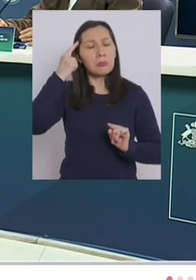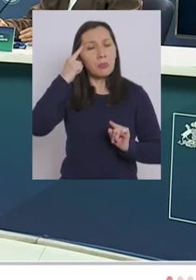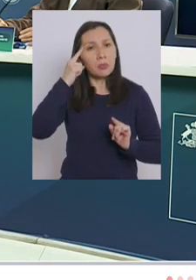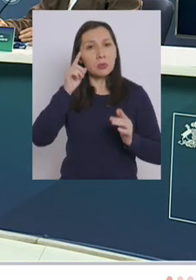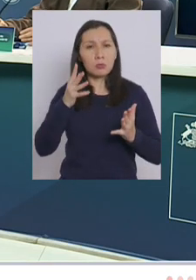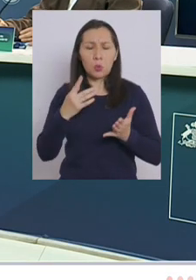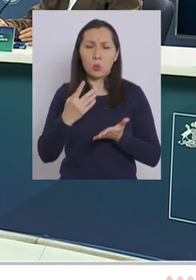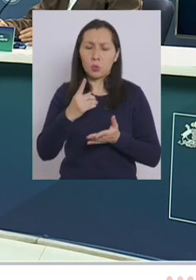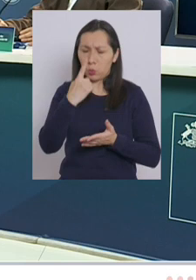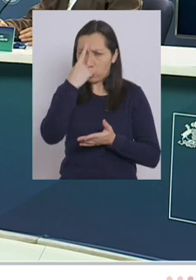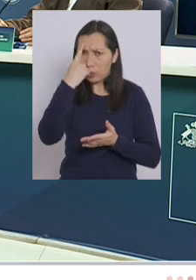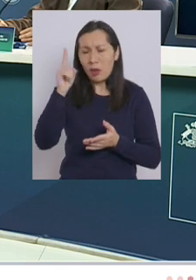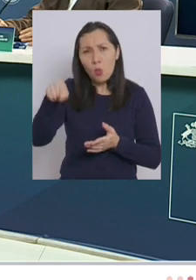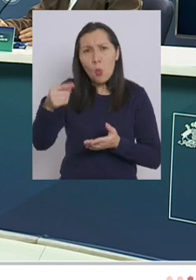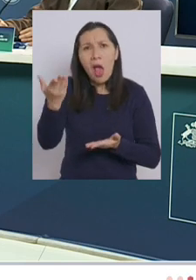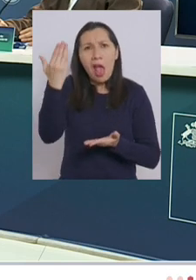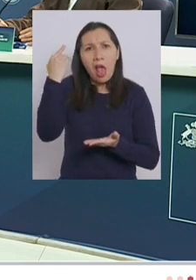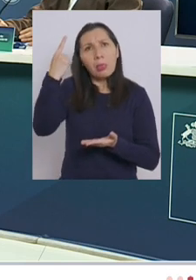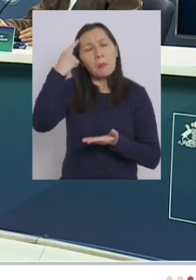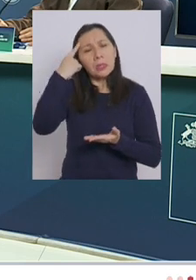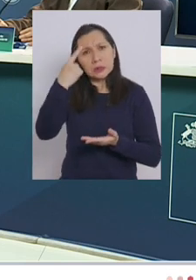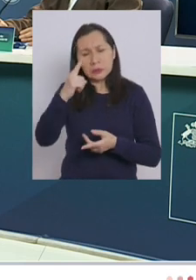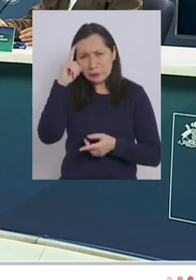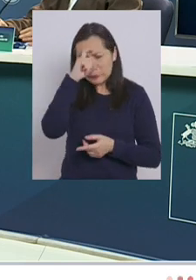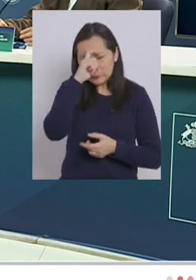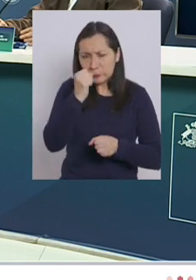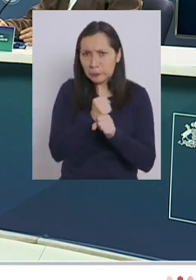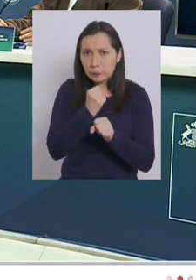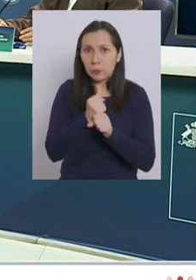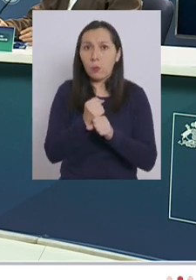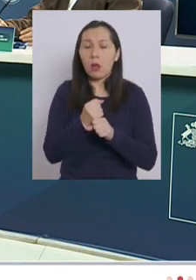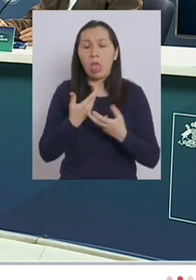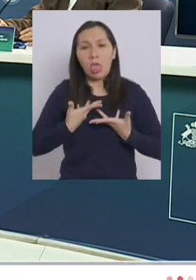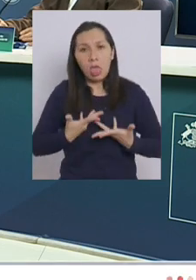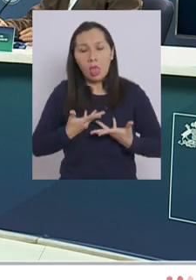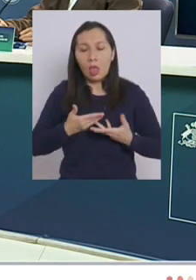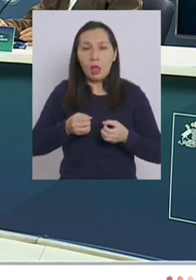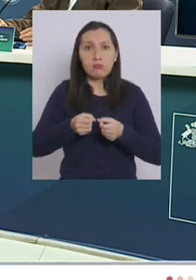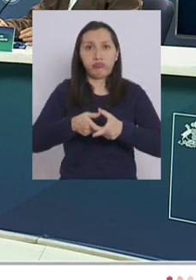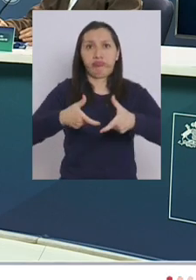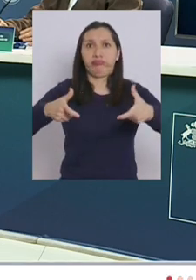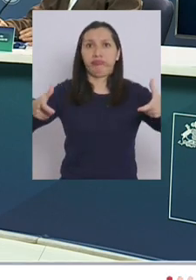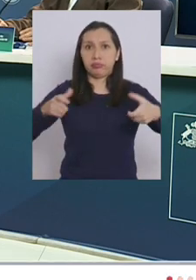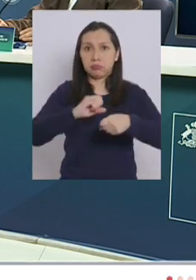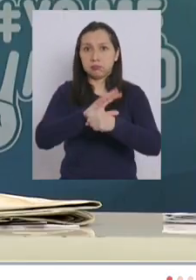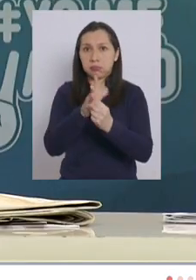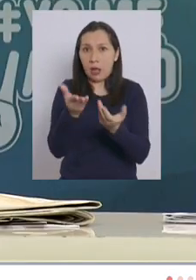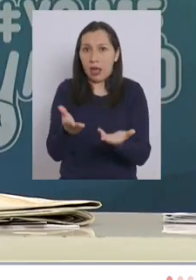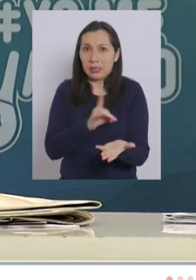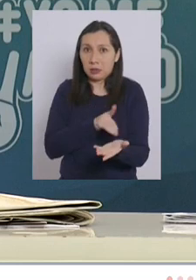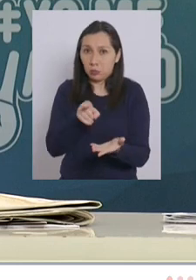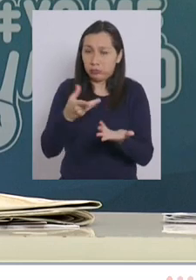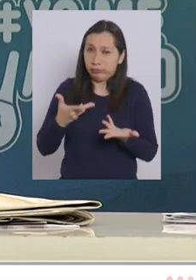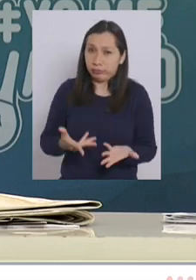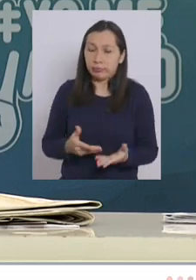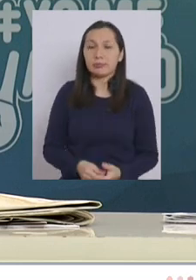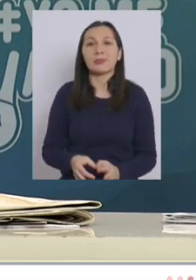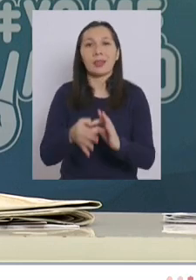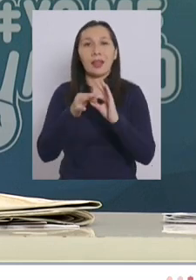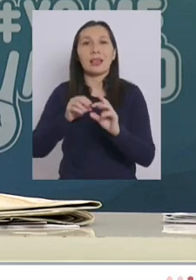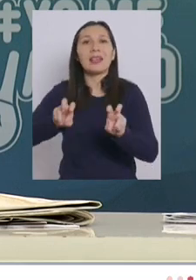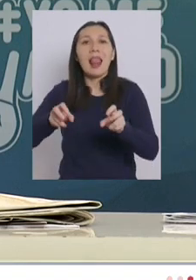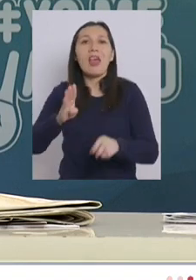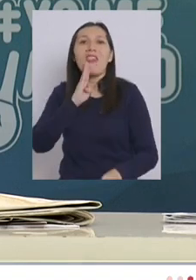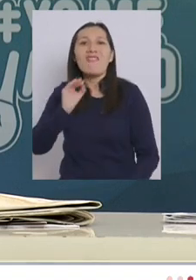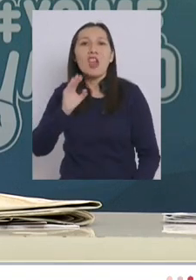que sería tan dura su labor a cargo del minsal y si está cansado ante el descontrolado avance de la pandemia en el país gracias radio por